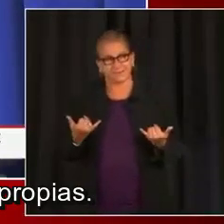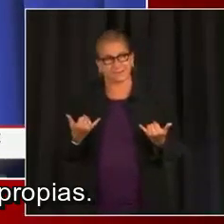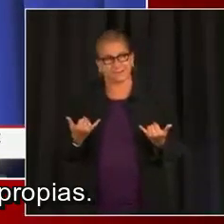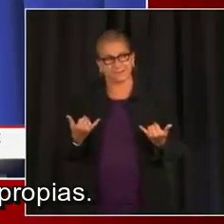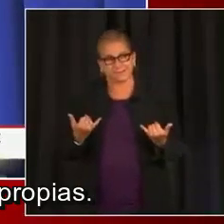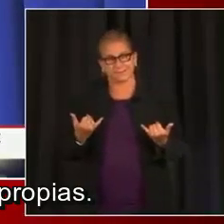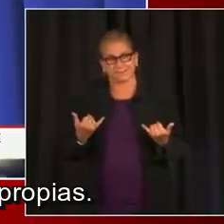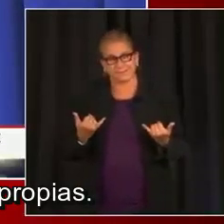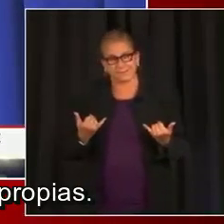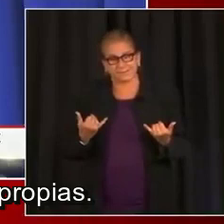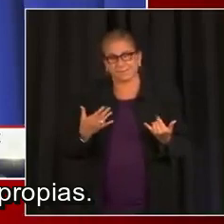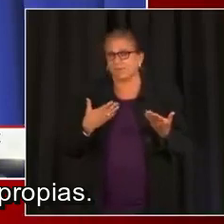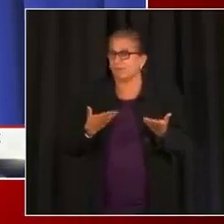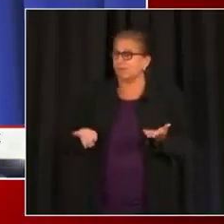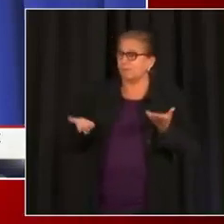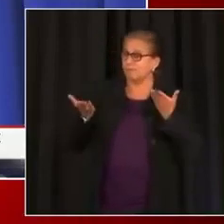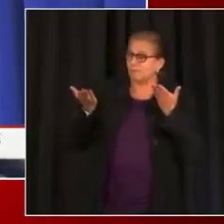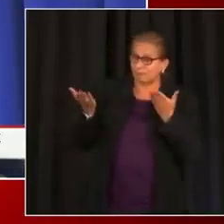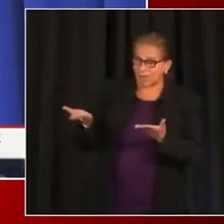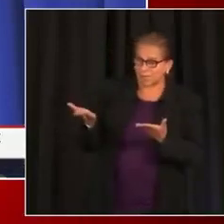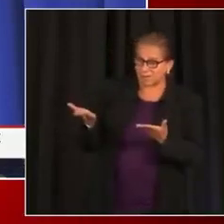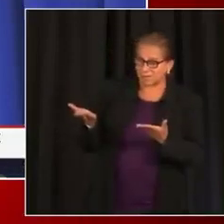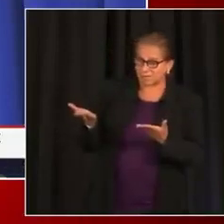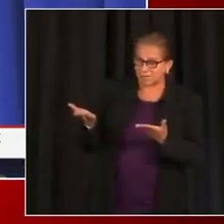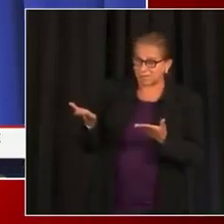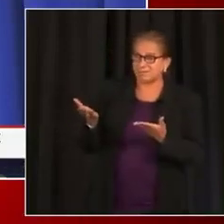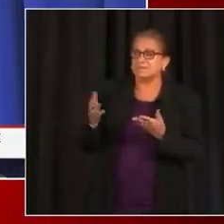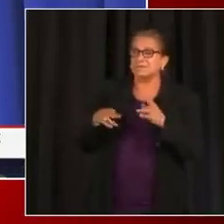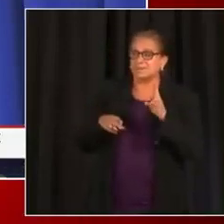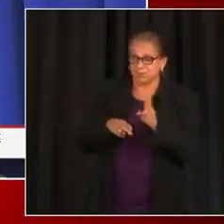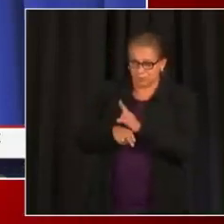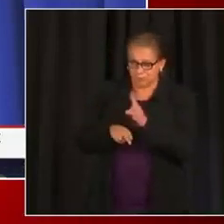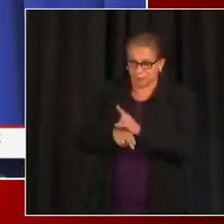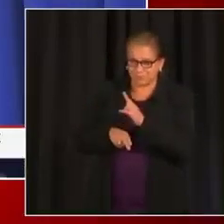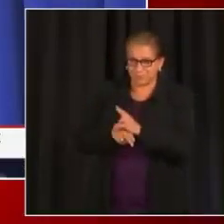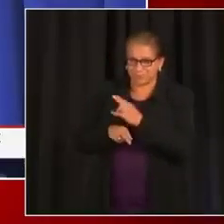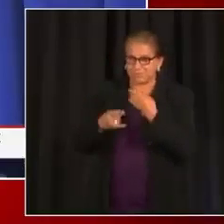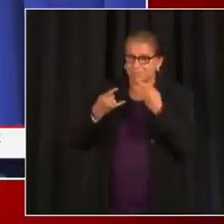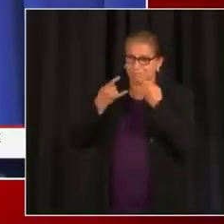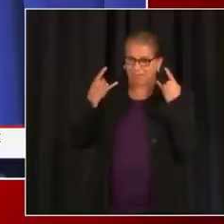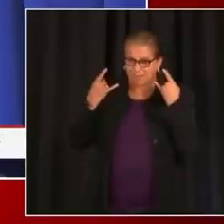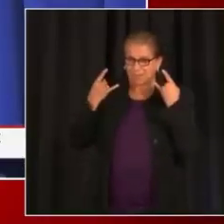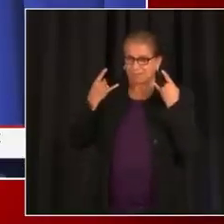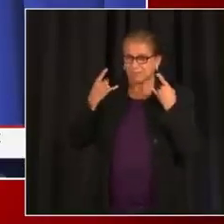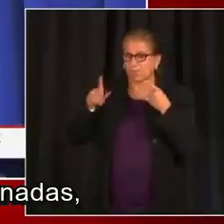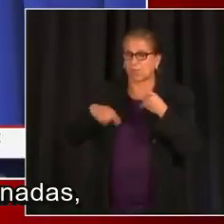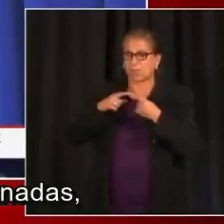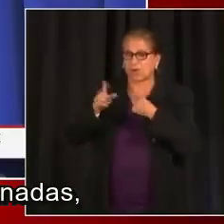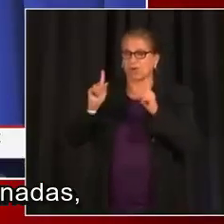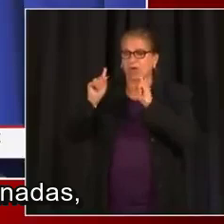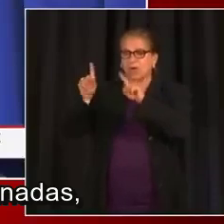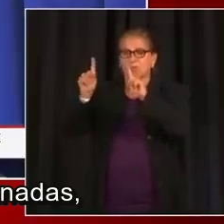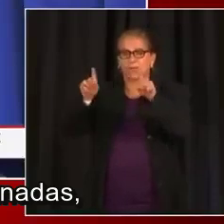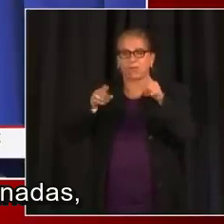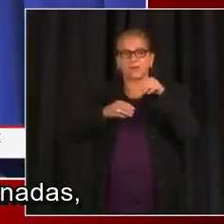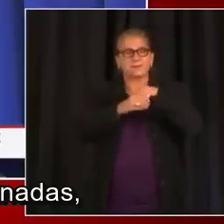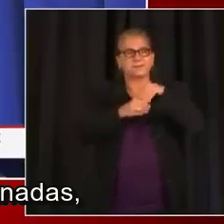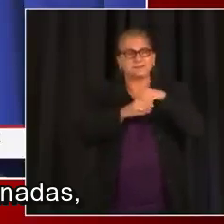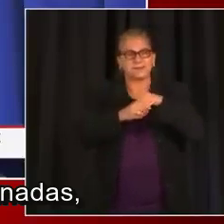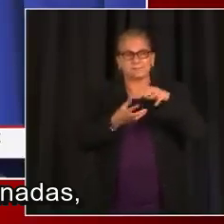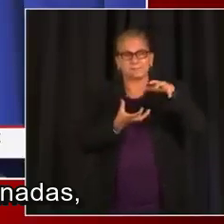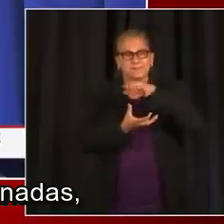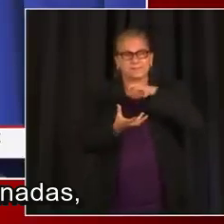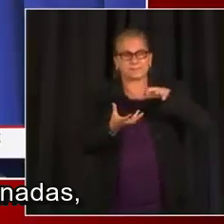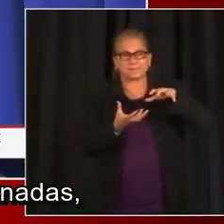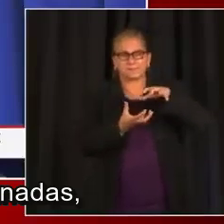sus propias protecciones. Así que nuestra recomendación es que utilicen mascarilla cuando haya una mezcla de